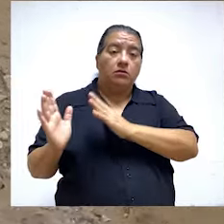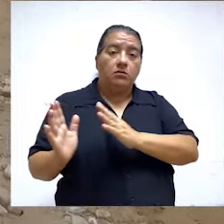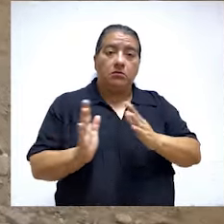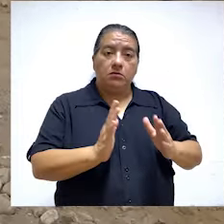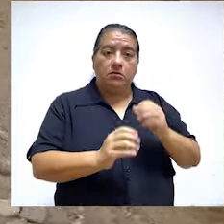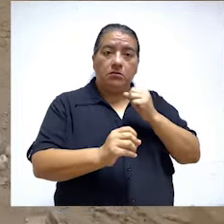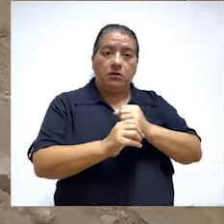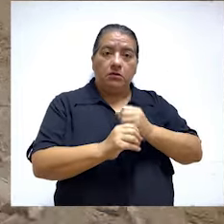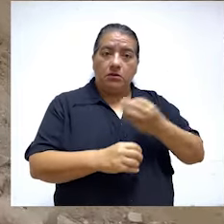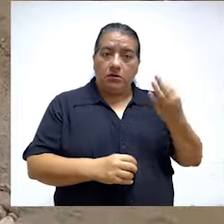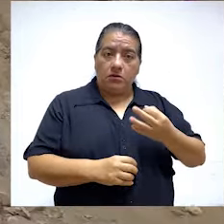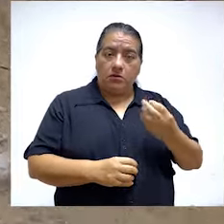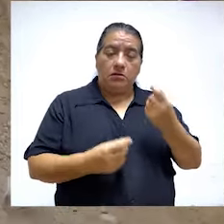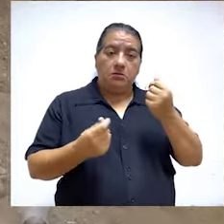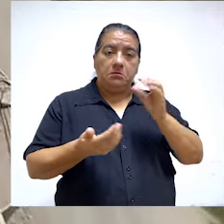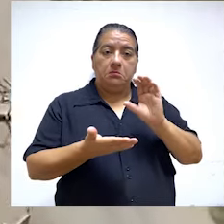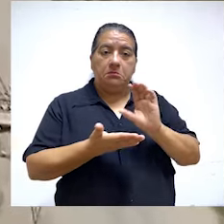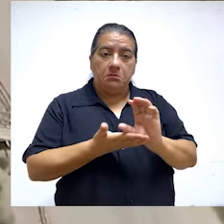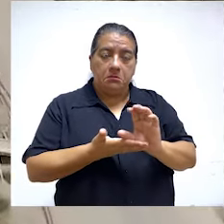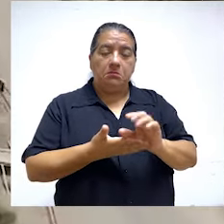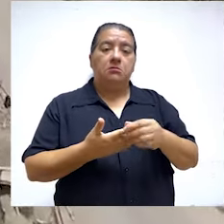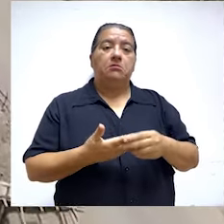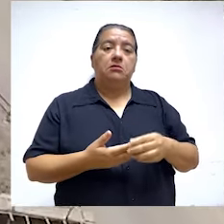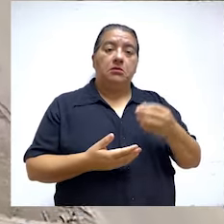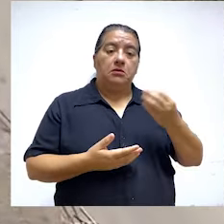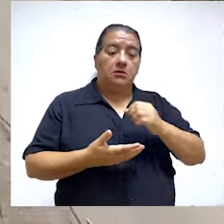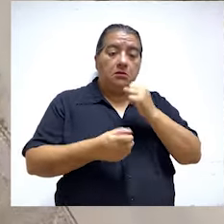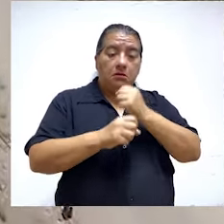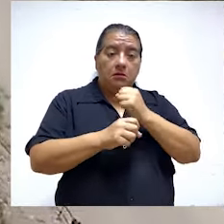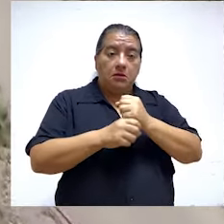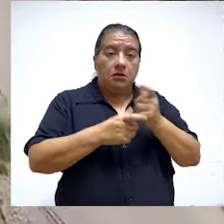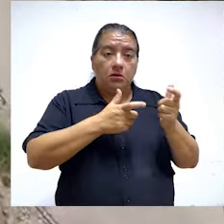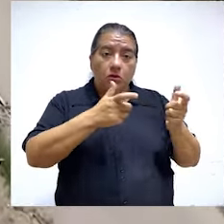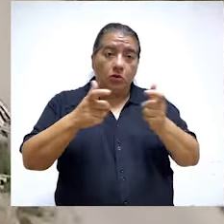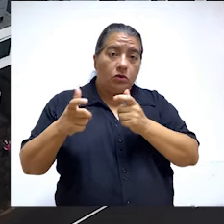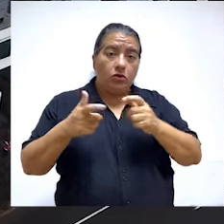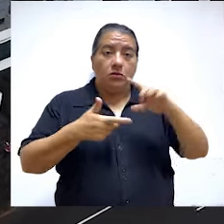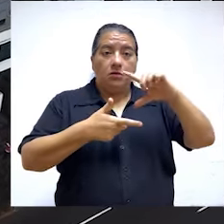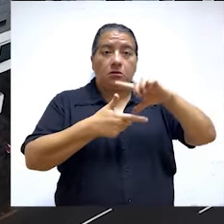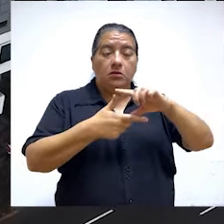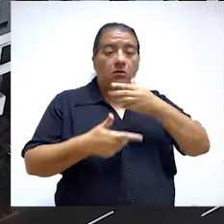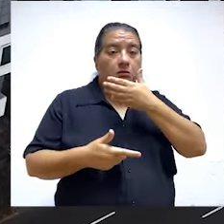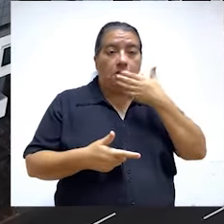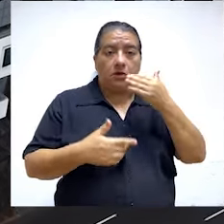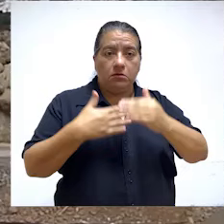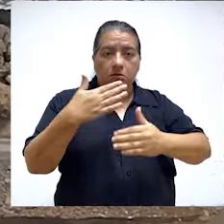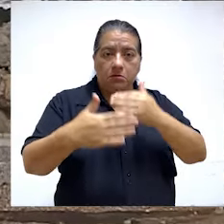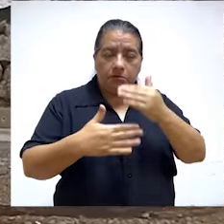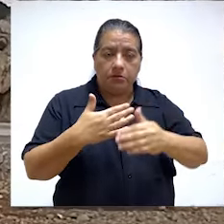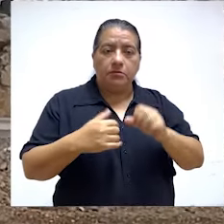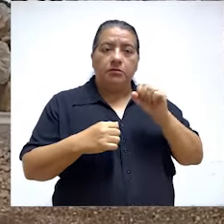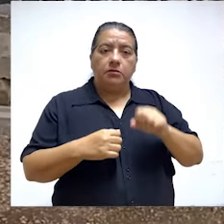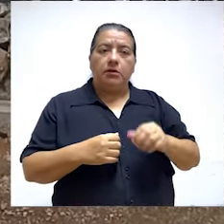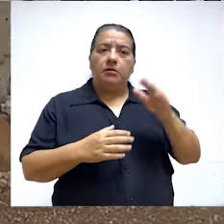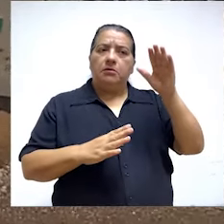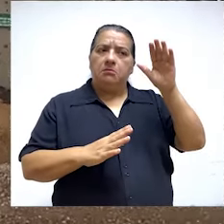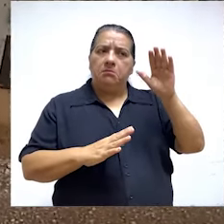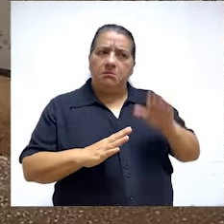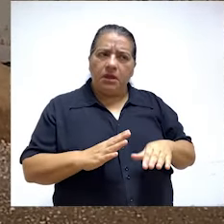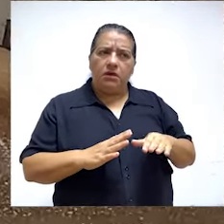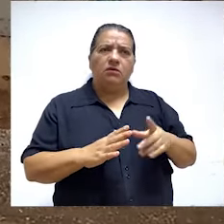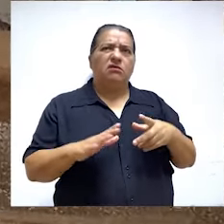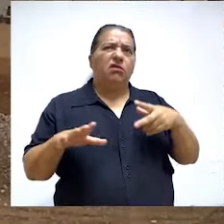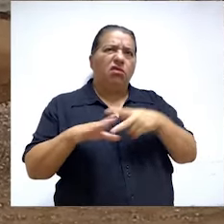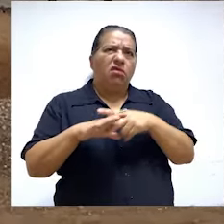condiciones de calidad, costo-oportunidad y en el marco de un adecuado control por parte de la Contraloría General. Asimismo, disminuirá el